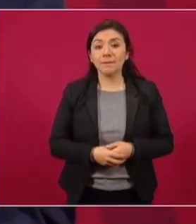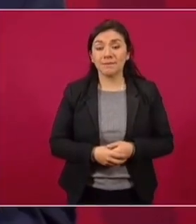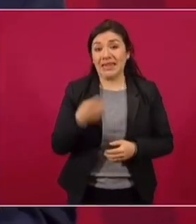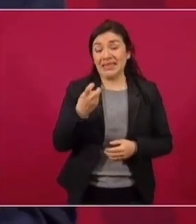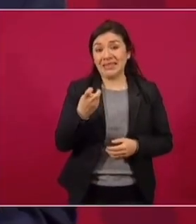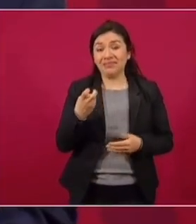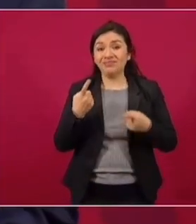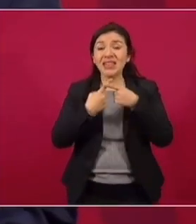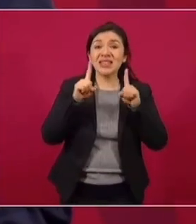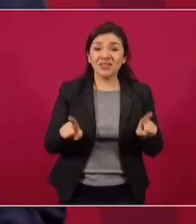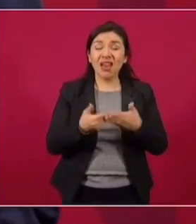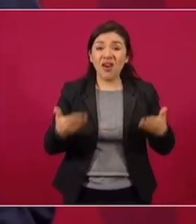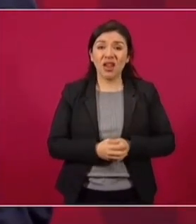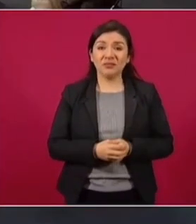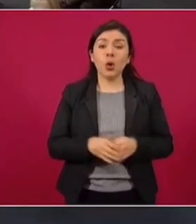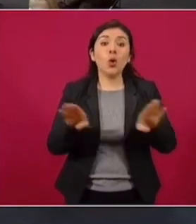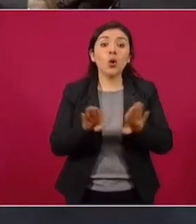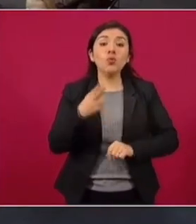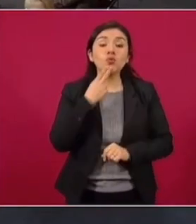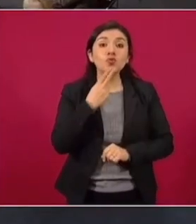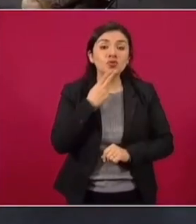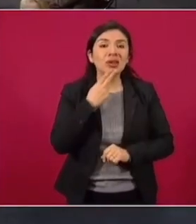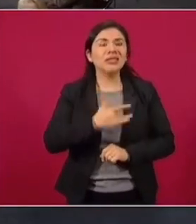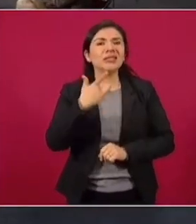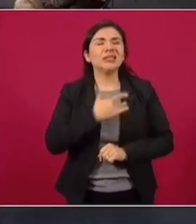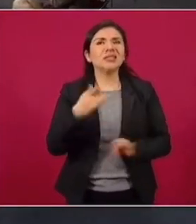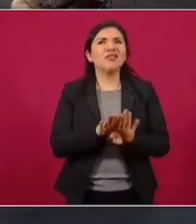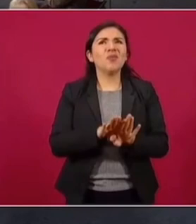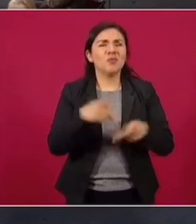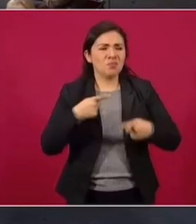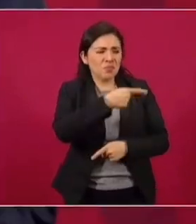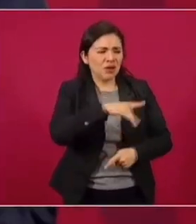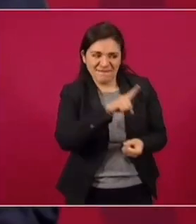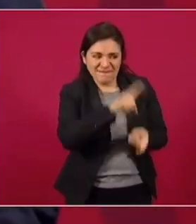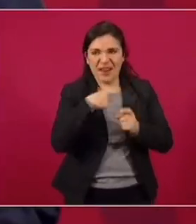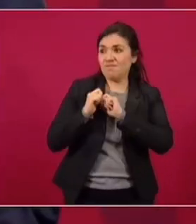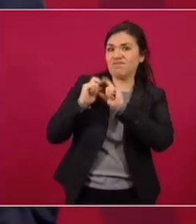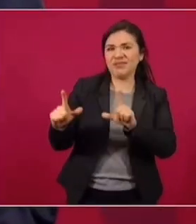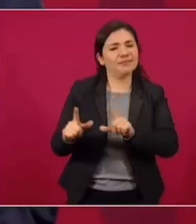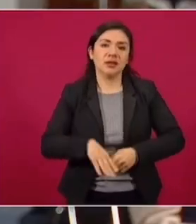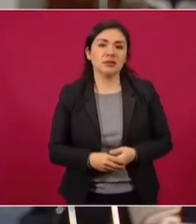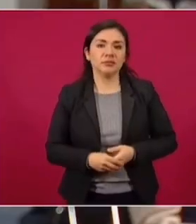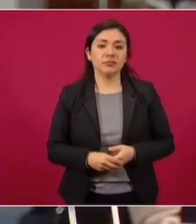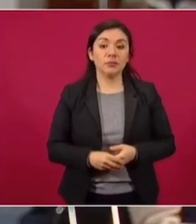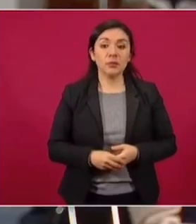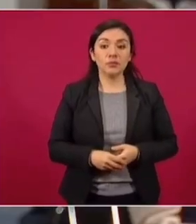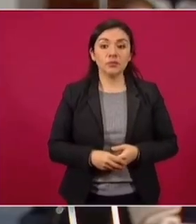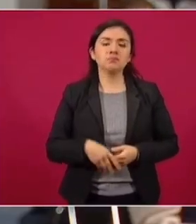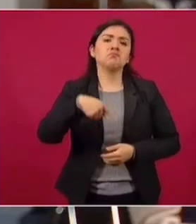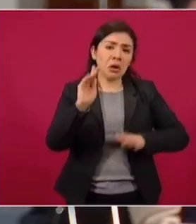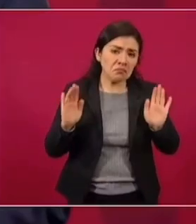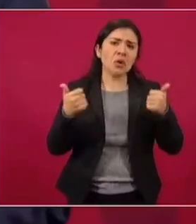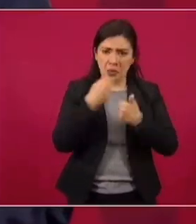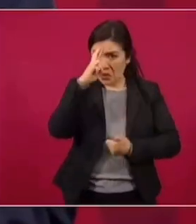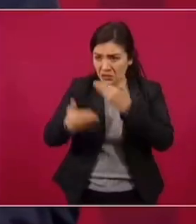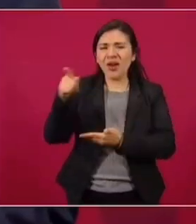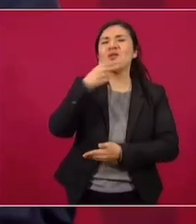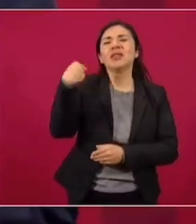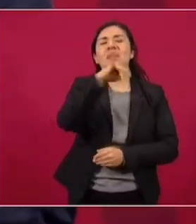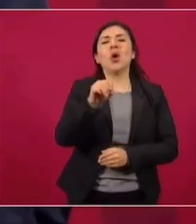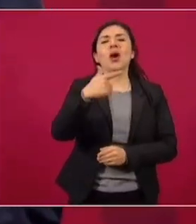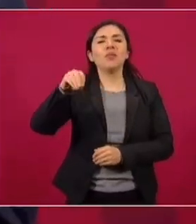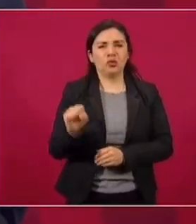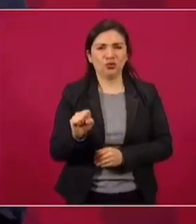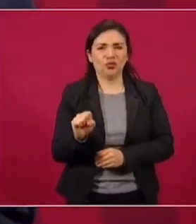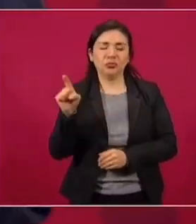Entonces, es distinto, porque esa es la utilización del dolor ajeno. Eso es una manipulación. De todas maneras, lo respetamos a Jorge Ramos,